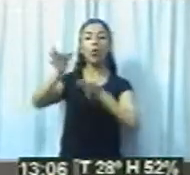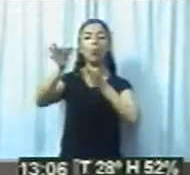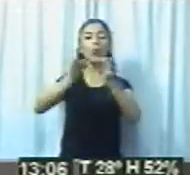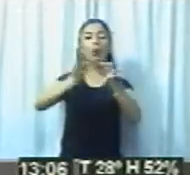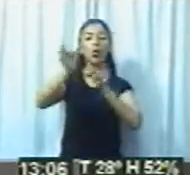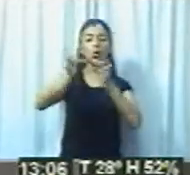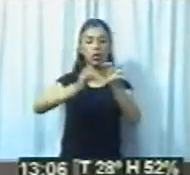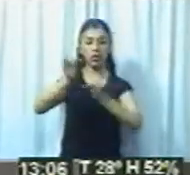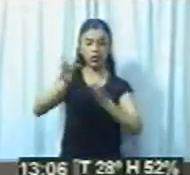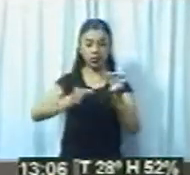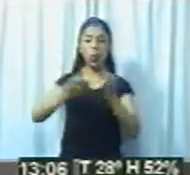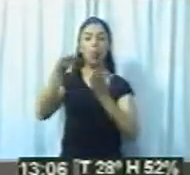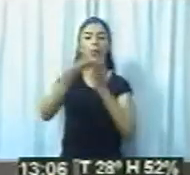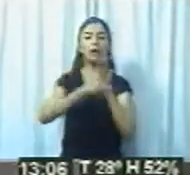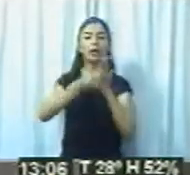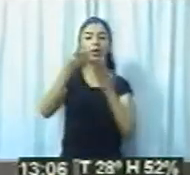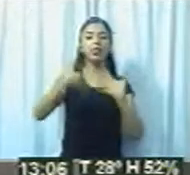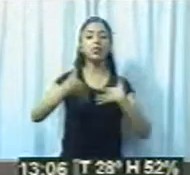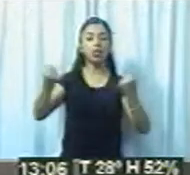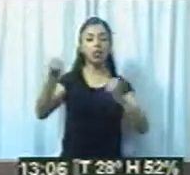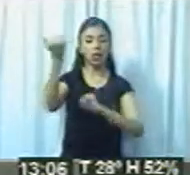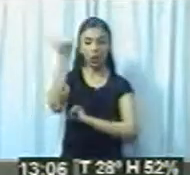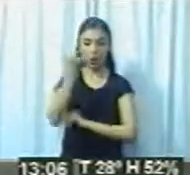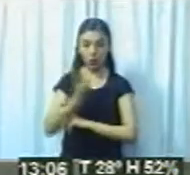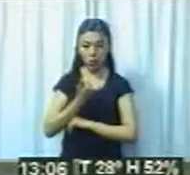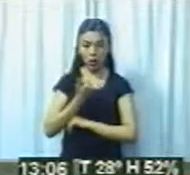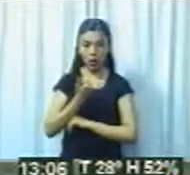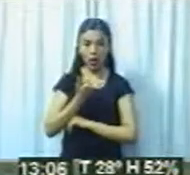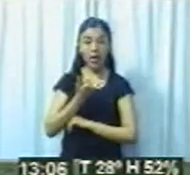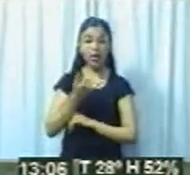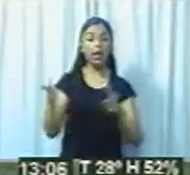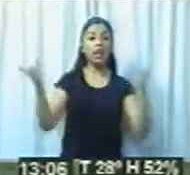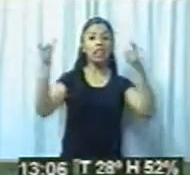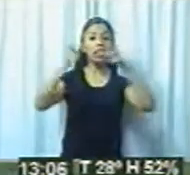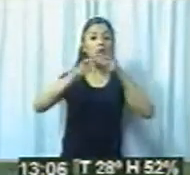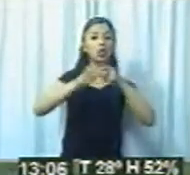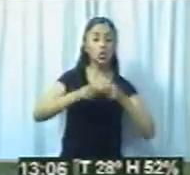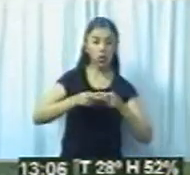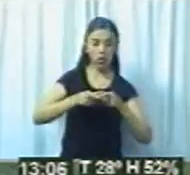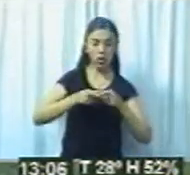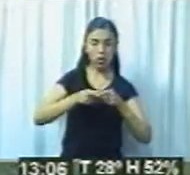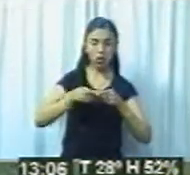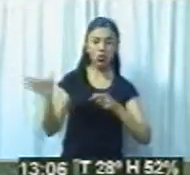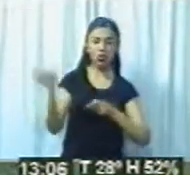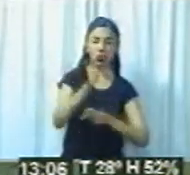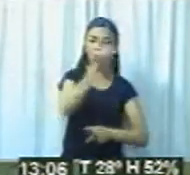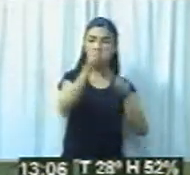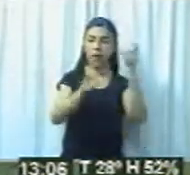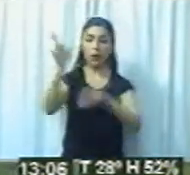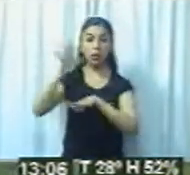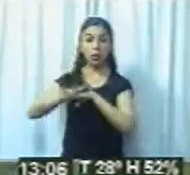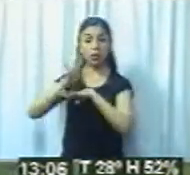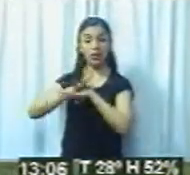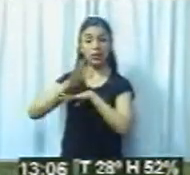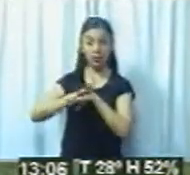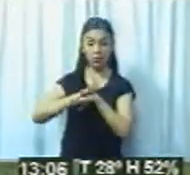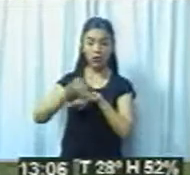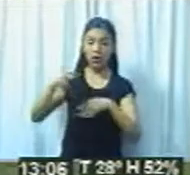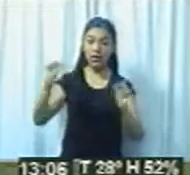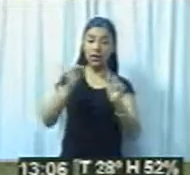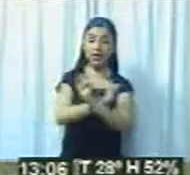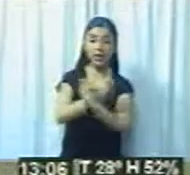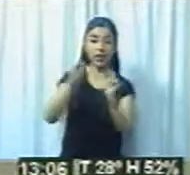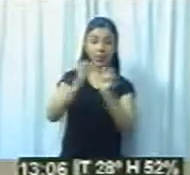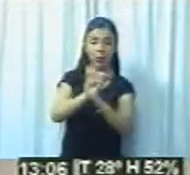consideró en la reunión del Consejo de Administración donde el hospital, el director participa como